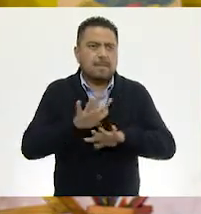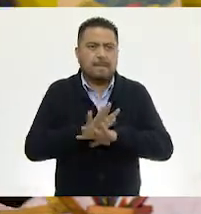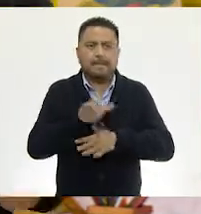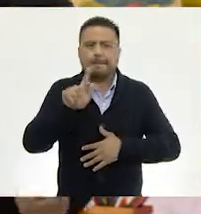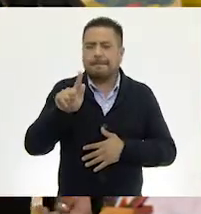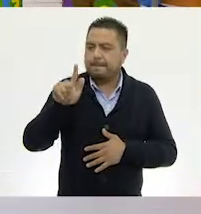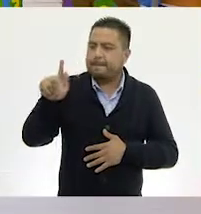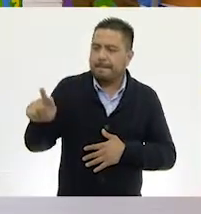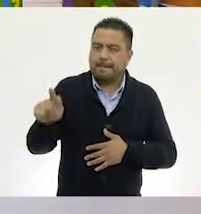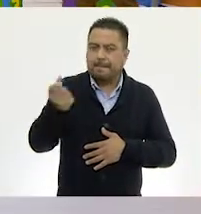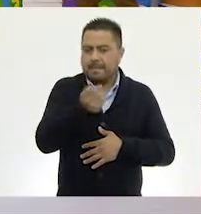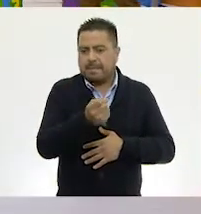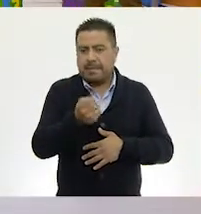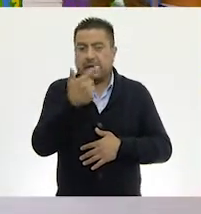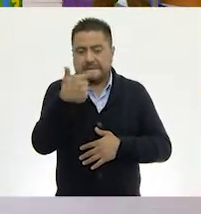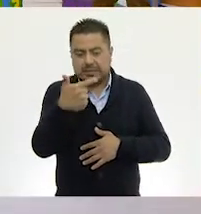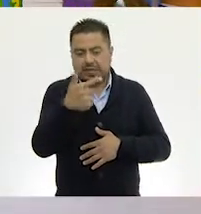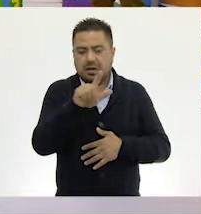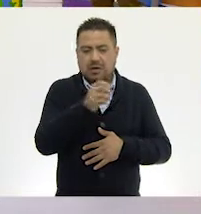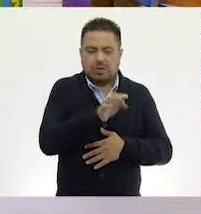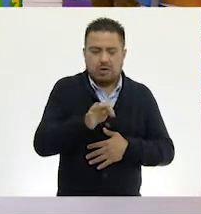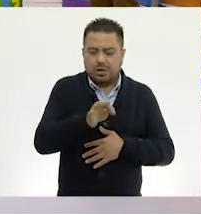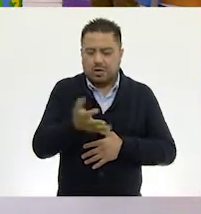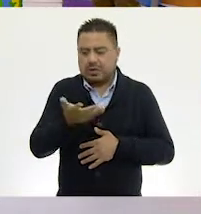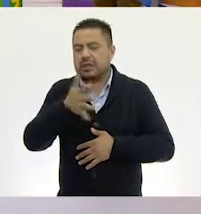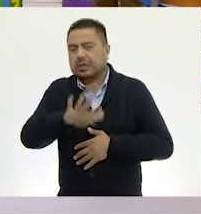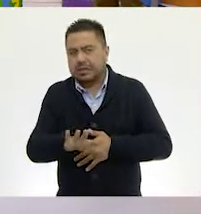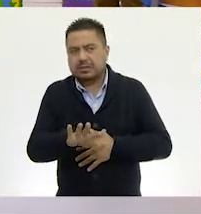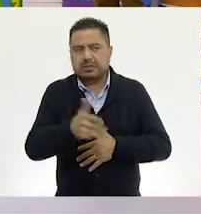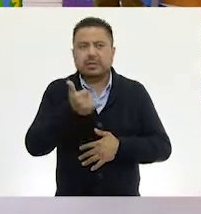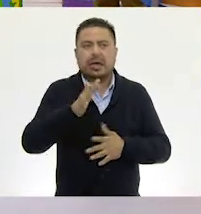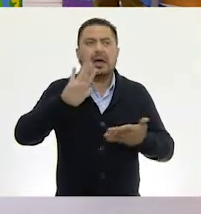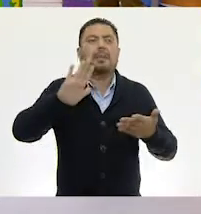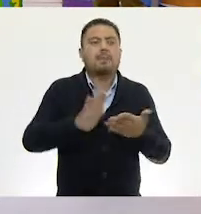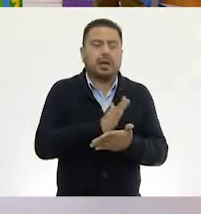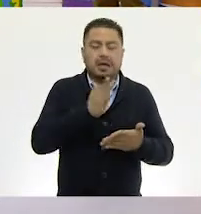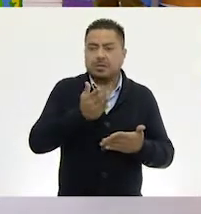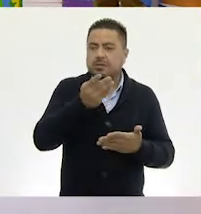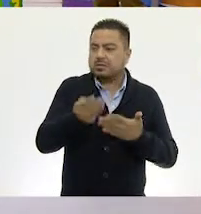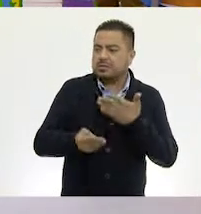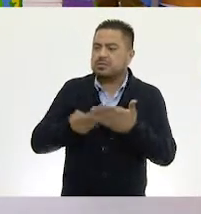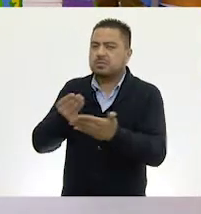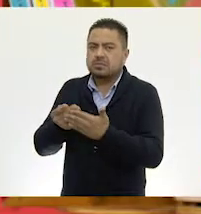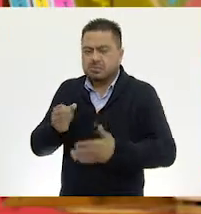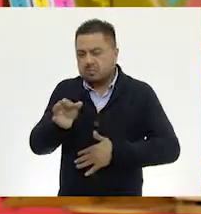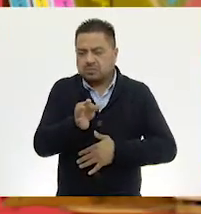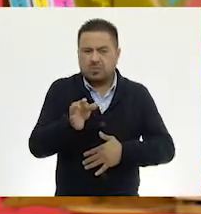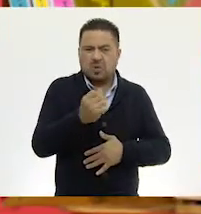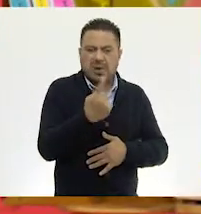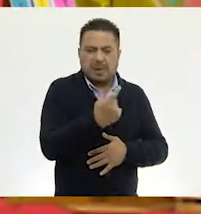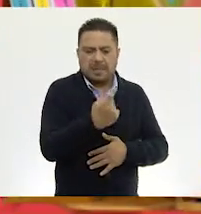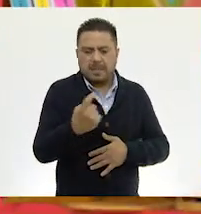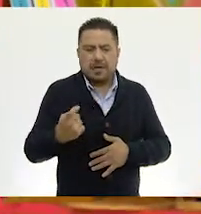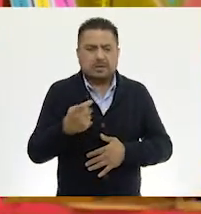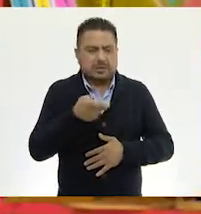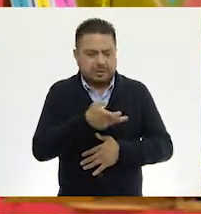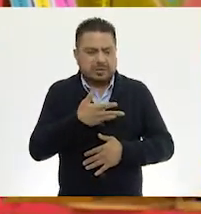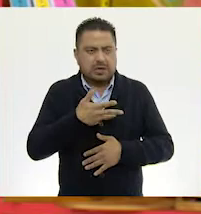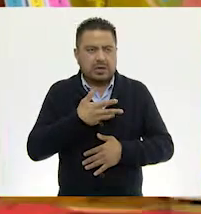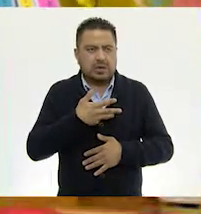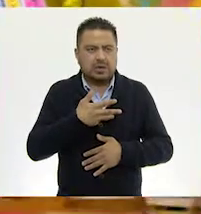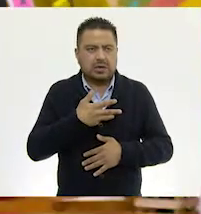setenta. Setenta monedas de diez pesos. Muy bien. Muy bien. Y te voy a dar monedas de un peso que aquí tengo.